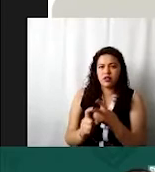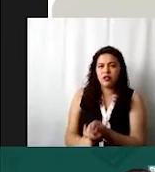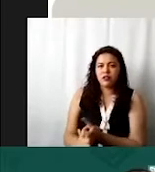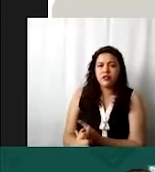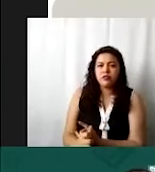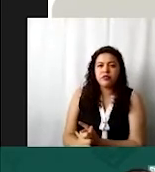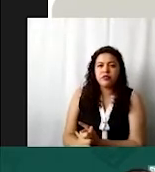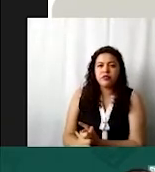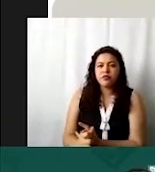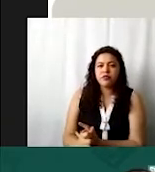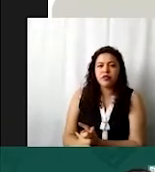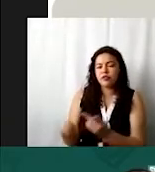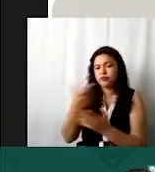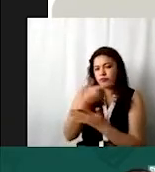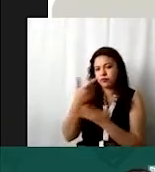y agregamos la cuenta